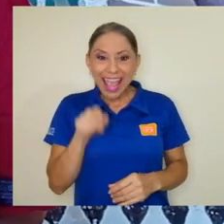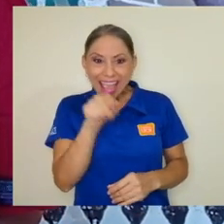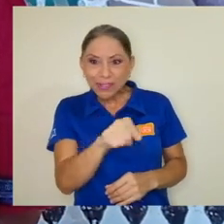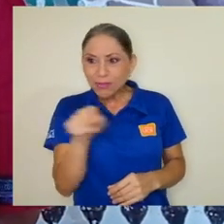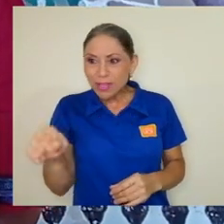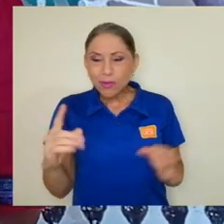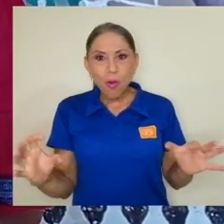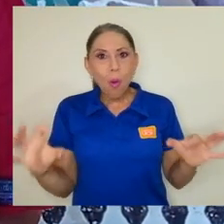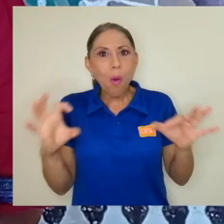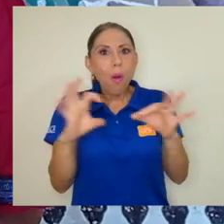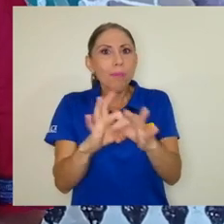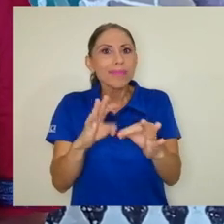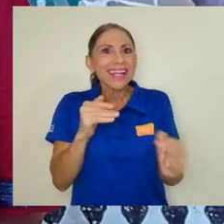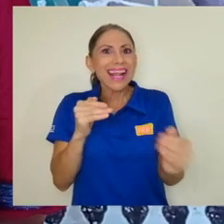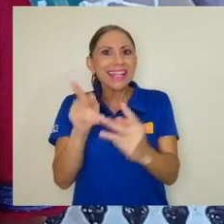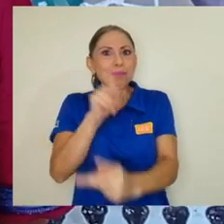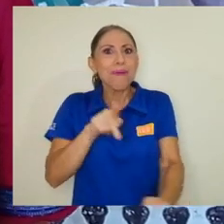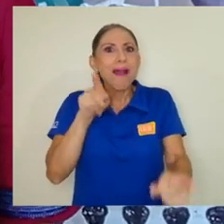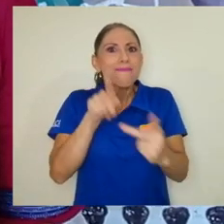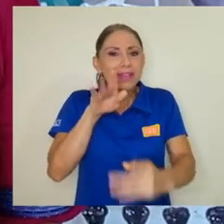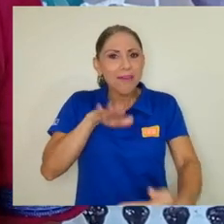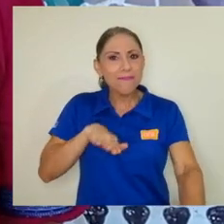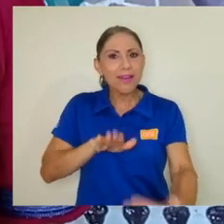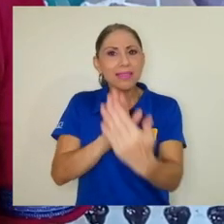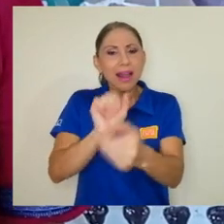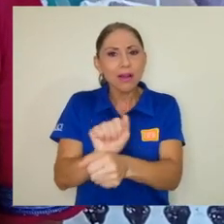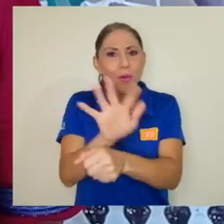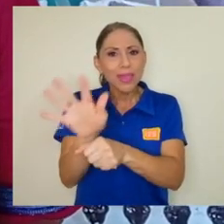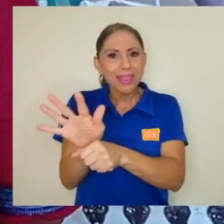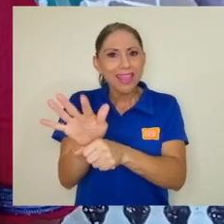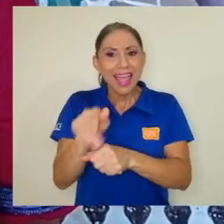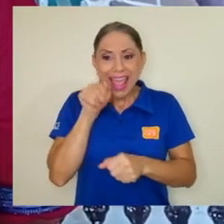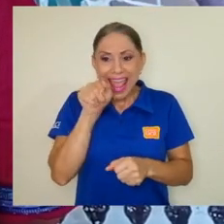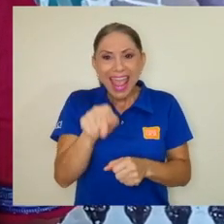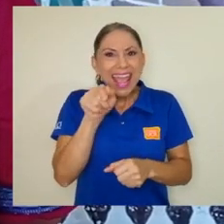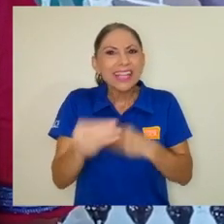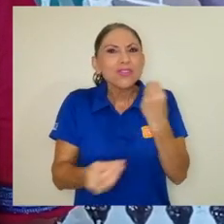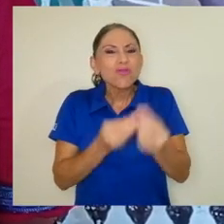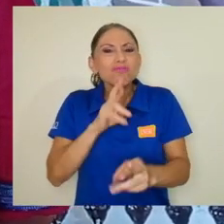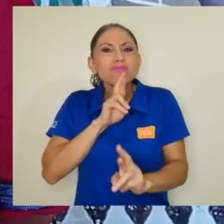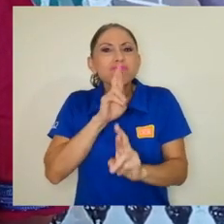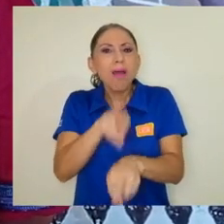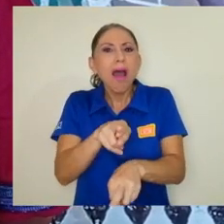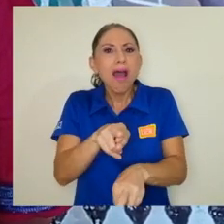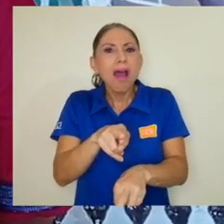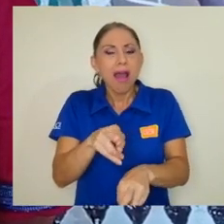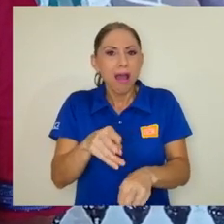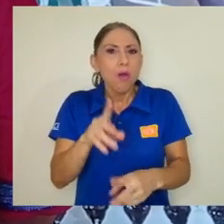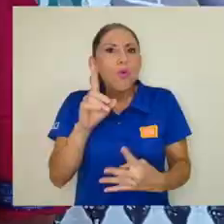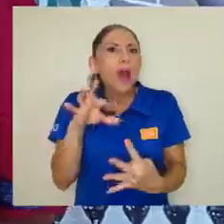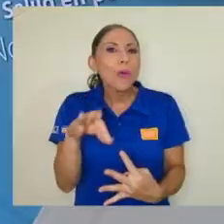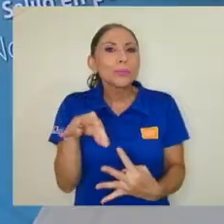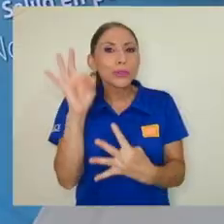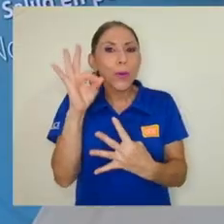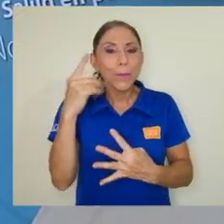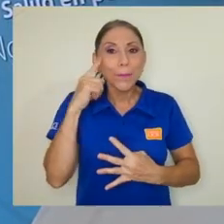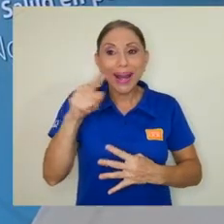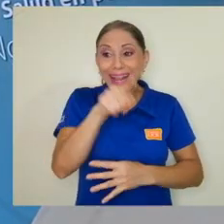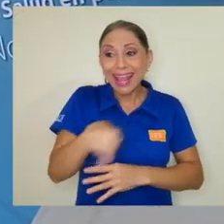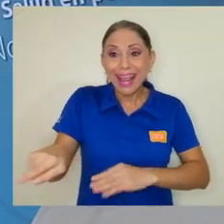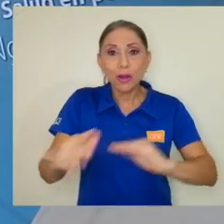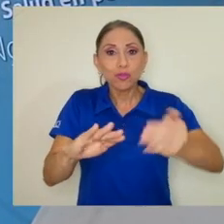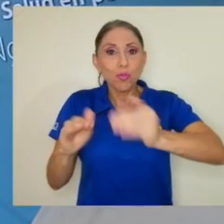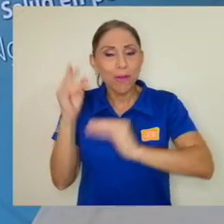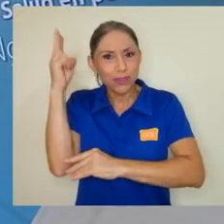casi perfecta para poder enfrentar al COVID-19. Esa sistematización lo que está dando es una respuesta alternativa para que